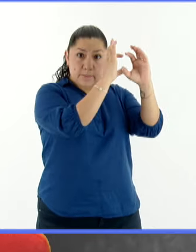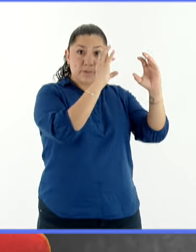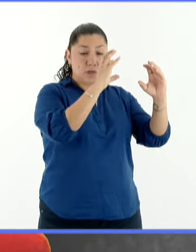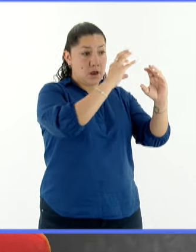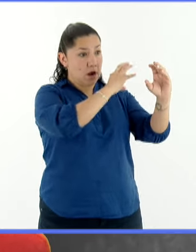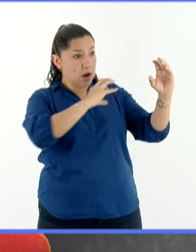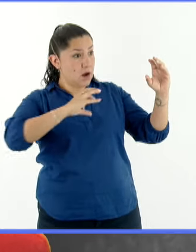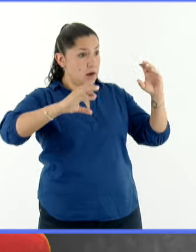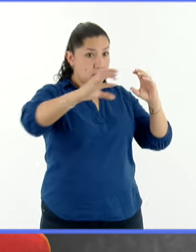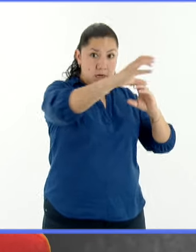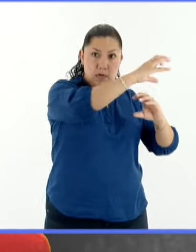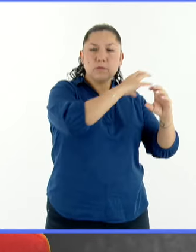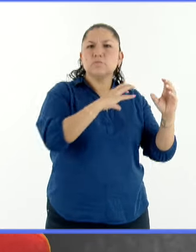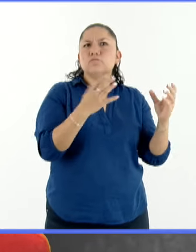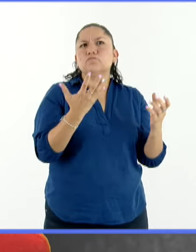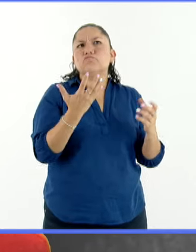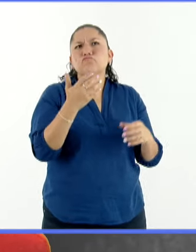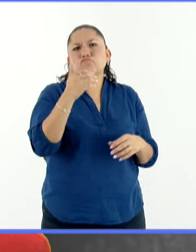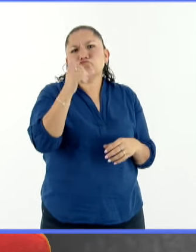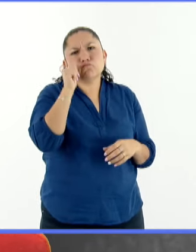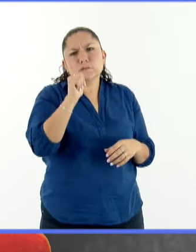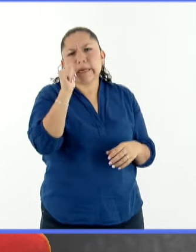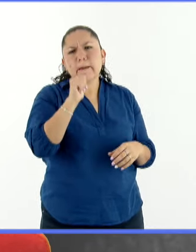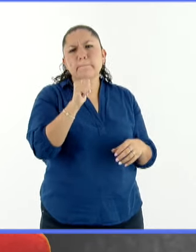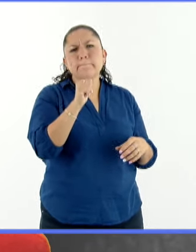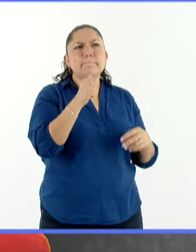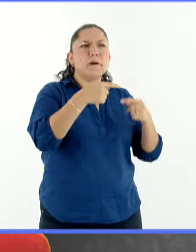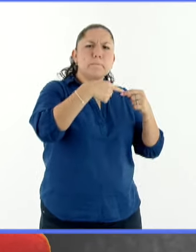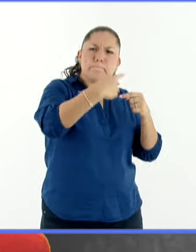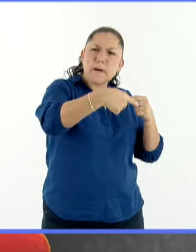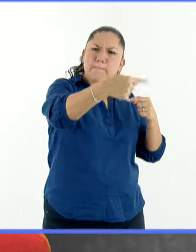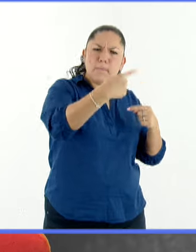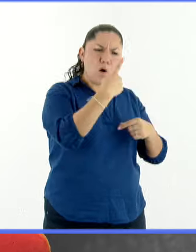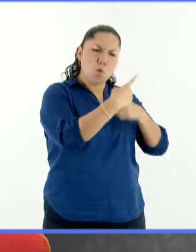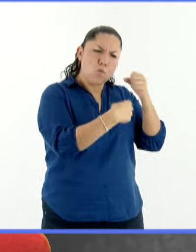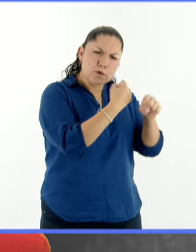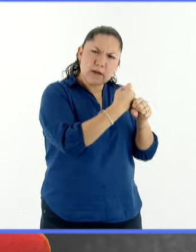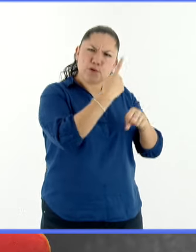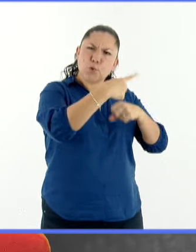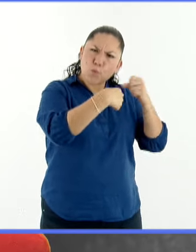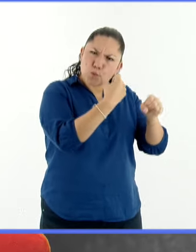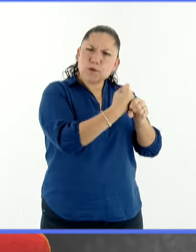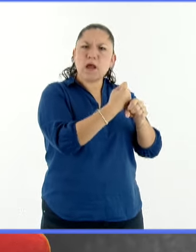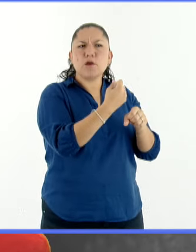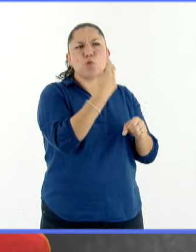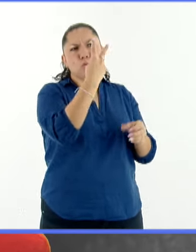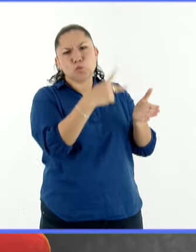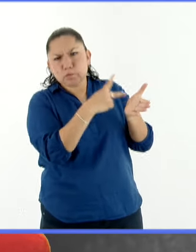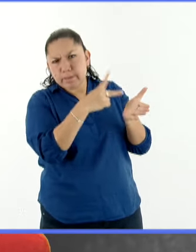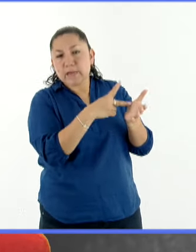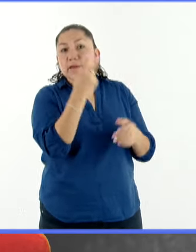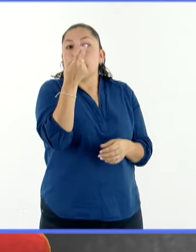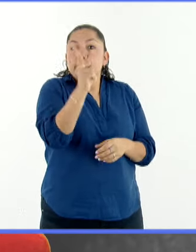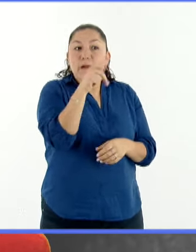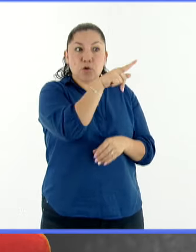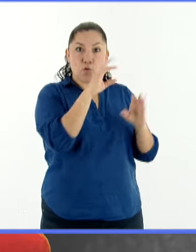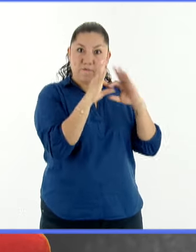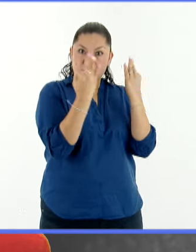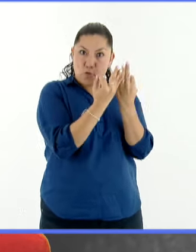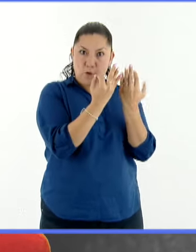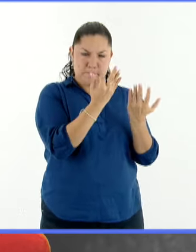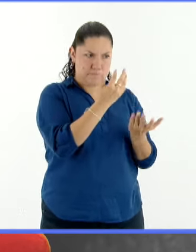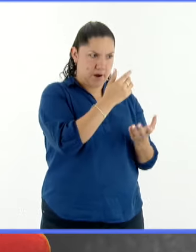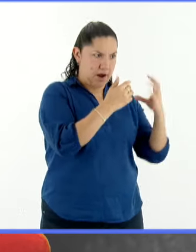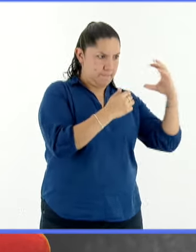varios eclipses, uno o dos eclipses por año, claro, de diferente tipo. Entonces, en ese sentido son relativamente